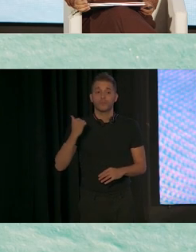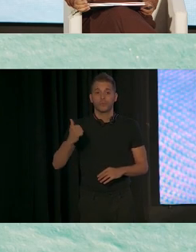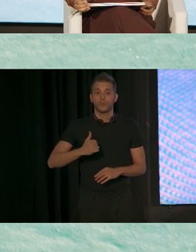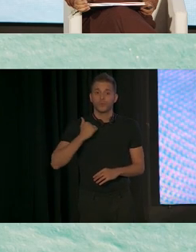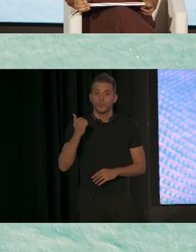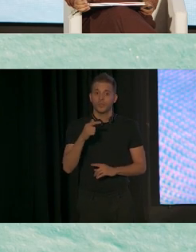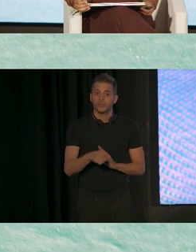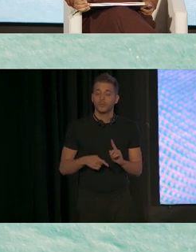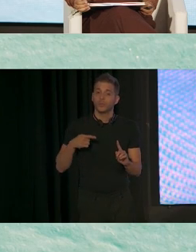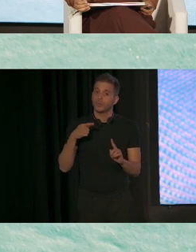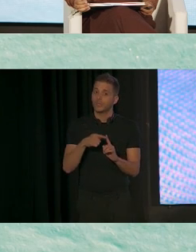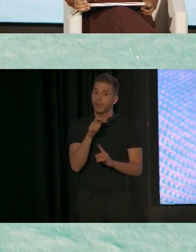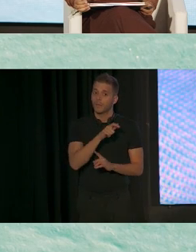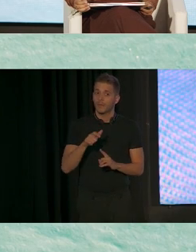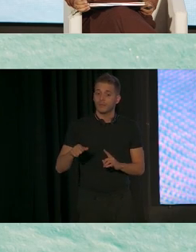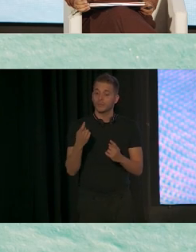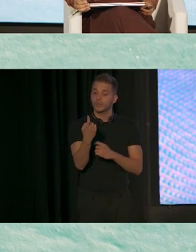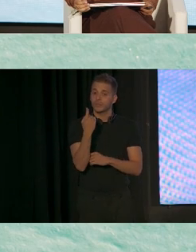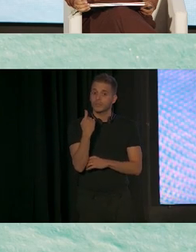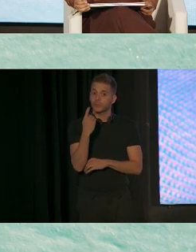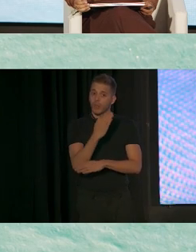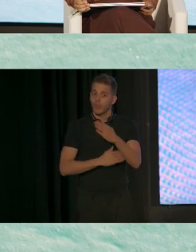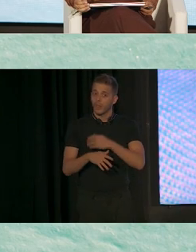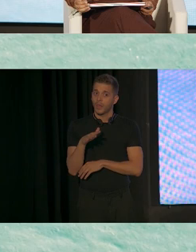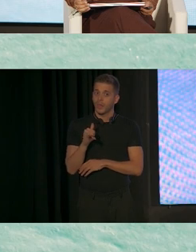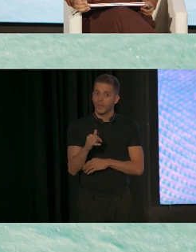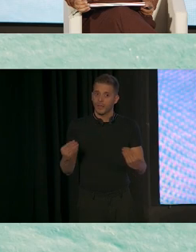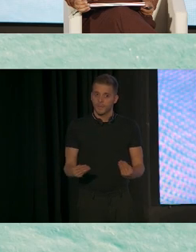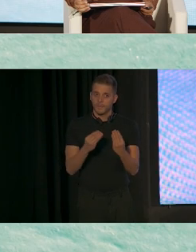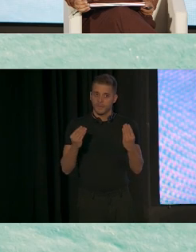a los resultados para los estudiantes con discapacidades.